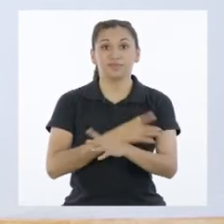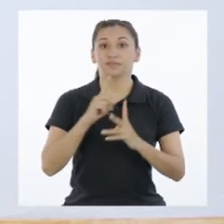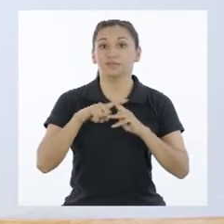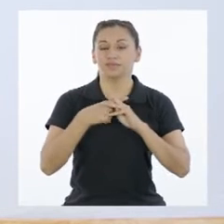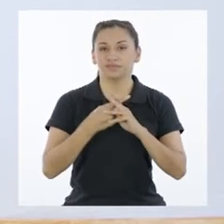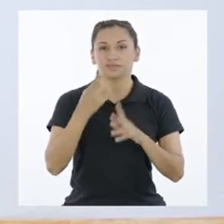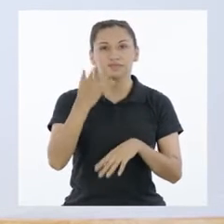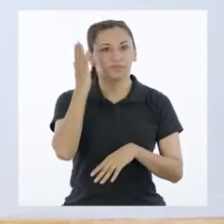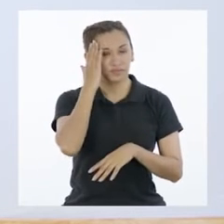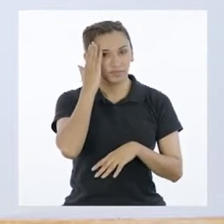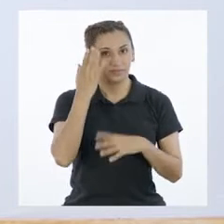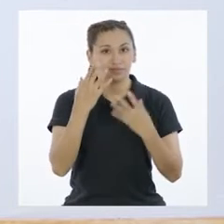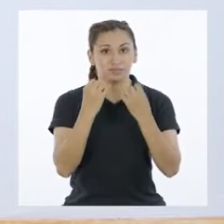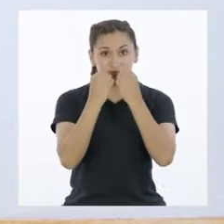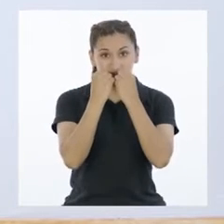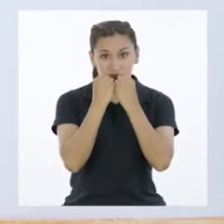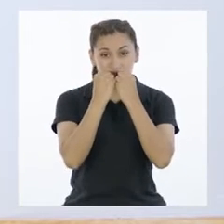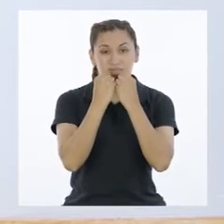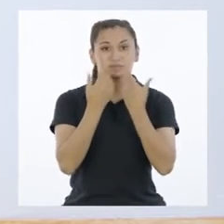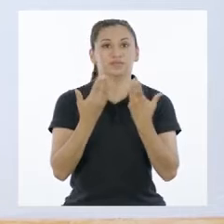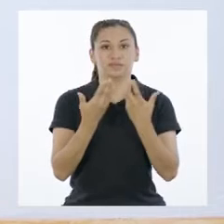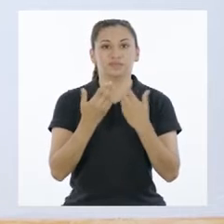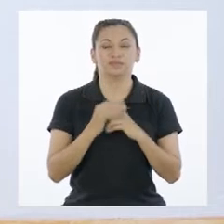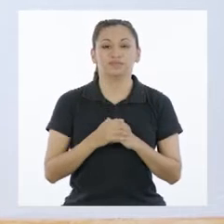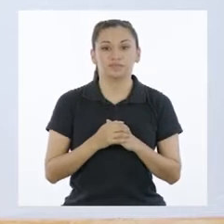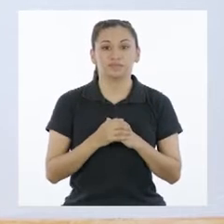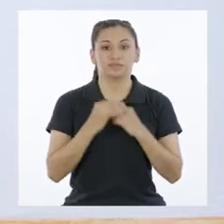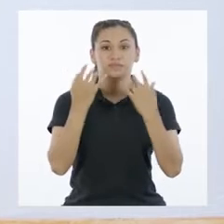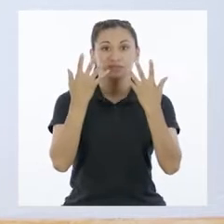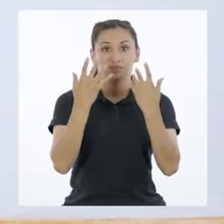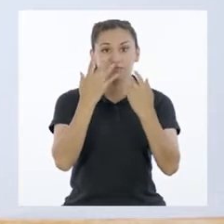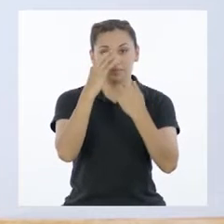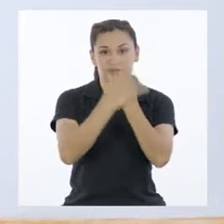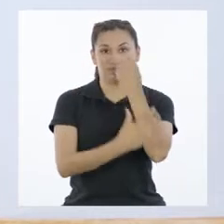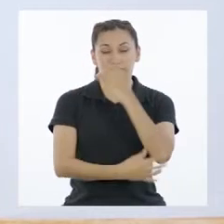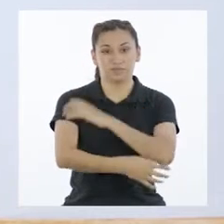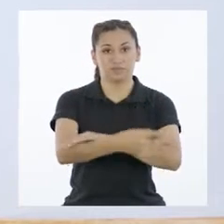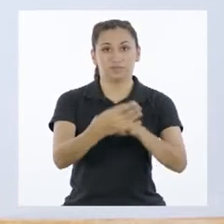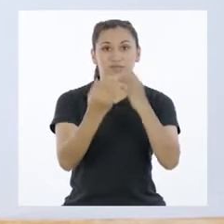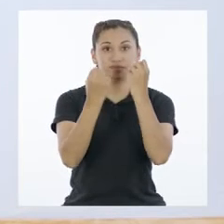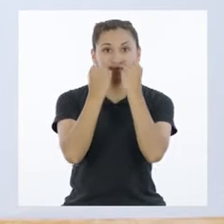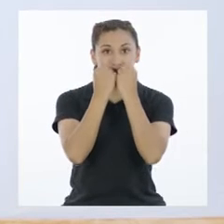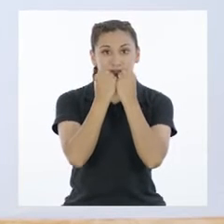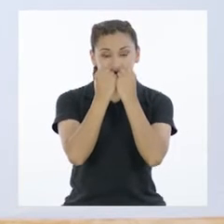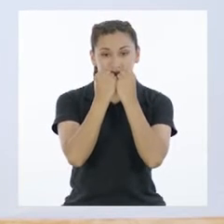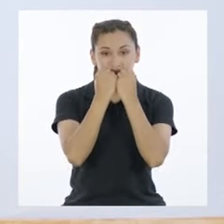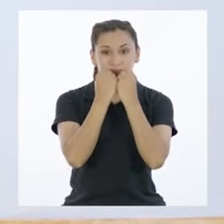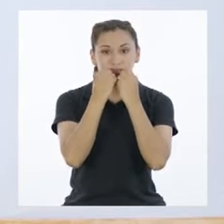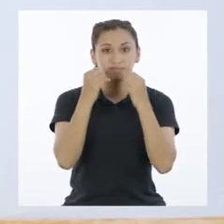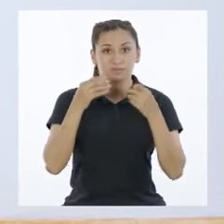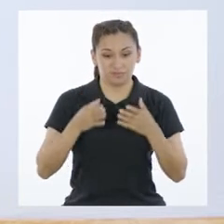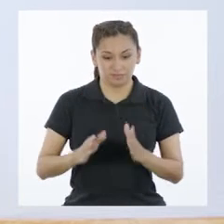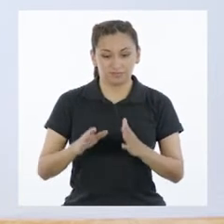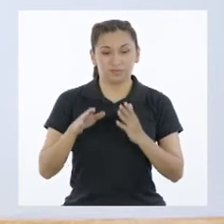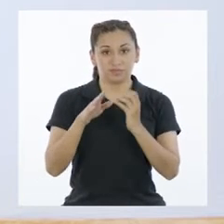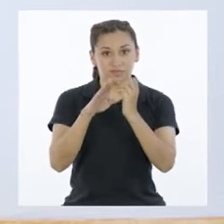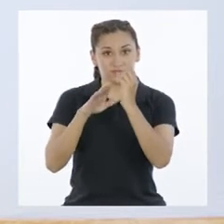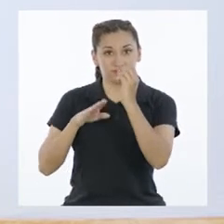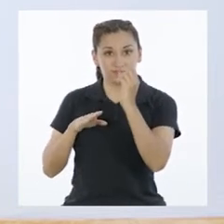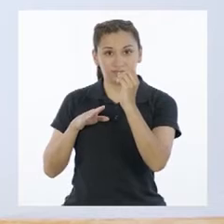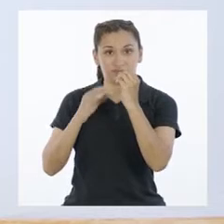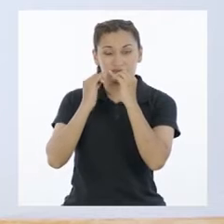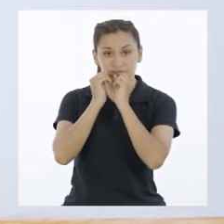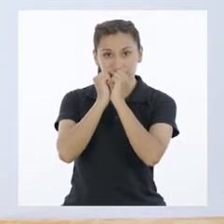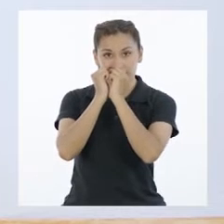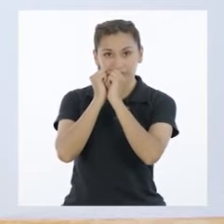Antes de empezar, debemos saber que la posición de boxeo es colocar los brazos cerca a la barbilla. Eso es. Con la pierna derecha